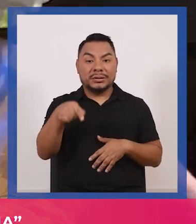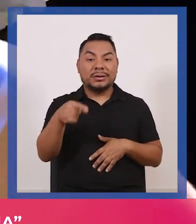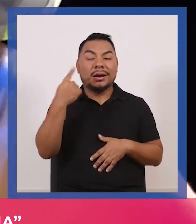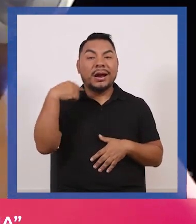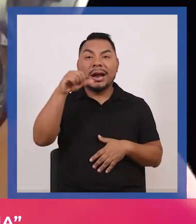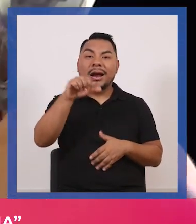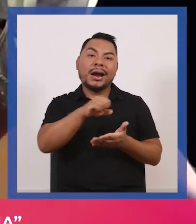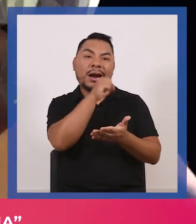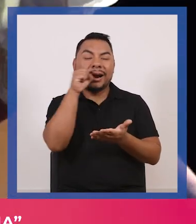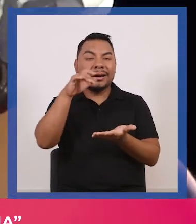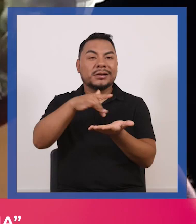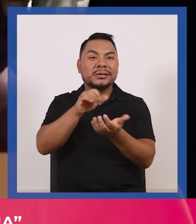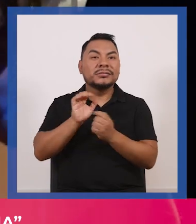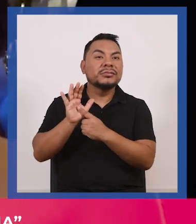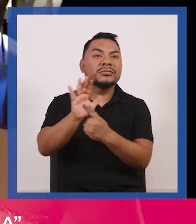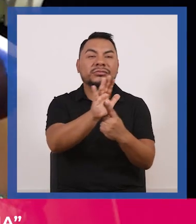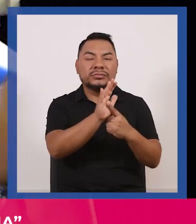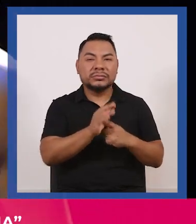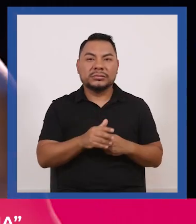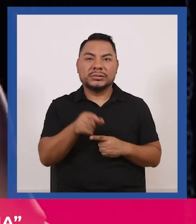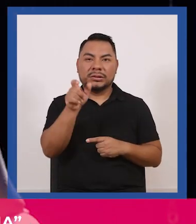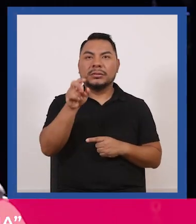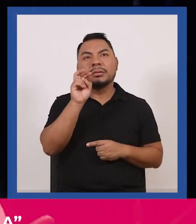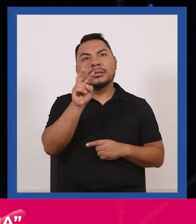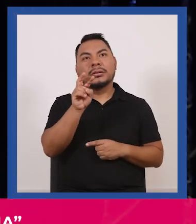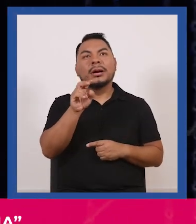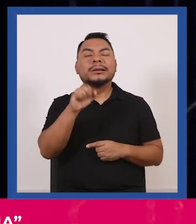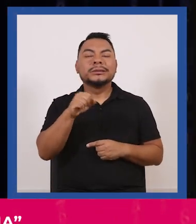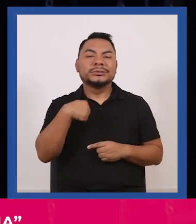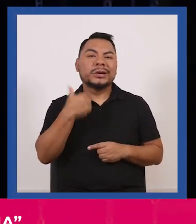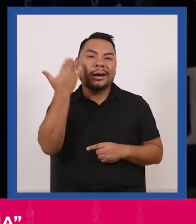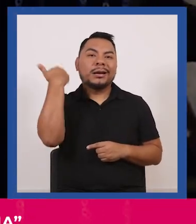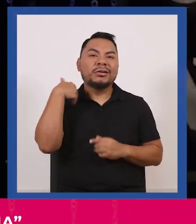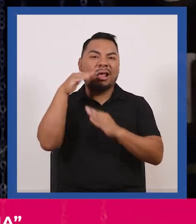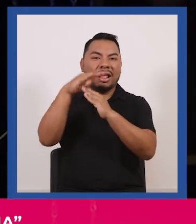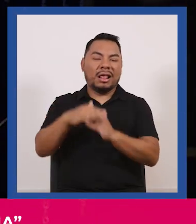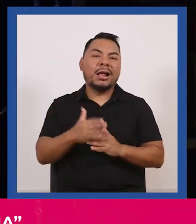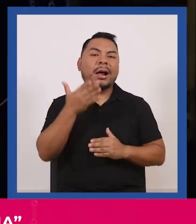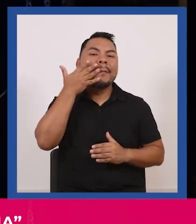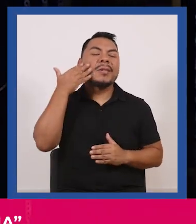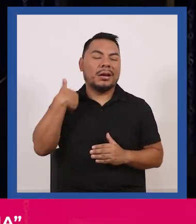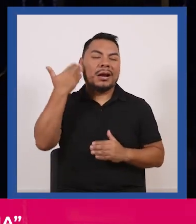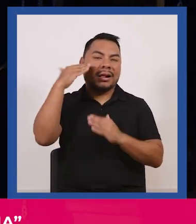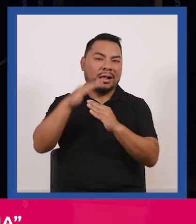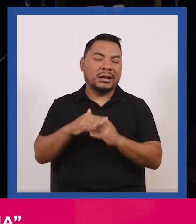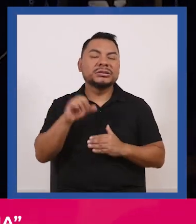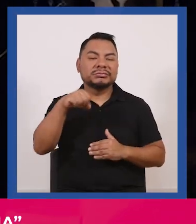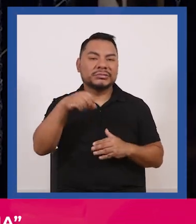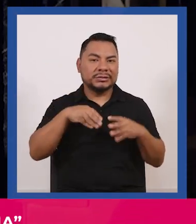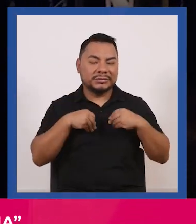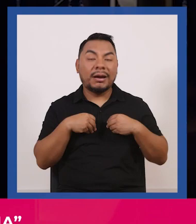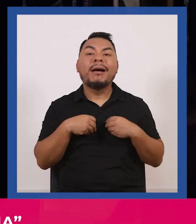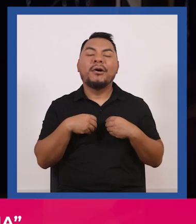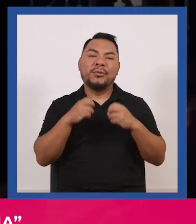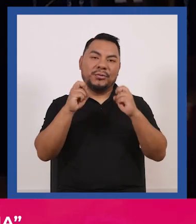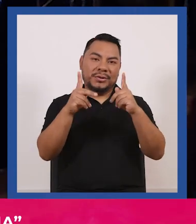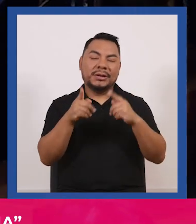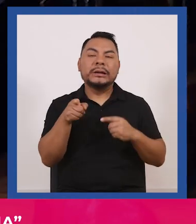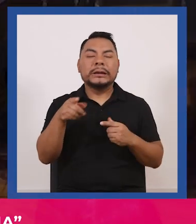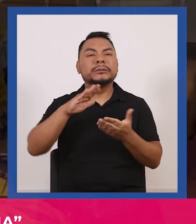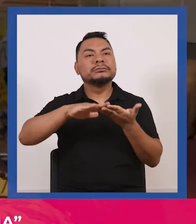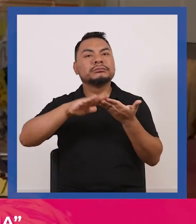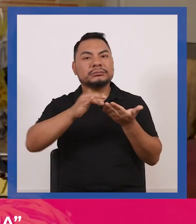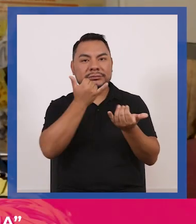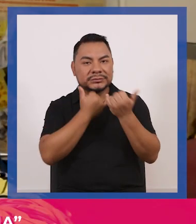estos shows alguien dice sí pues he sido racista en algún momento de mi vida con eso me quedo yo misma